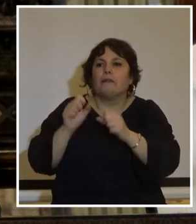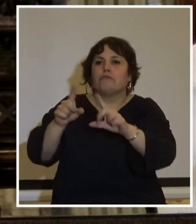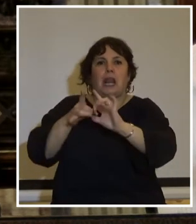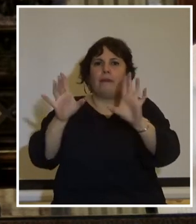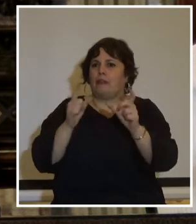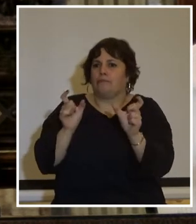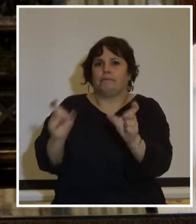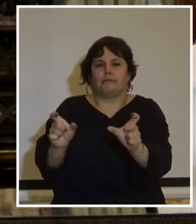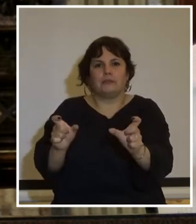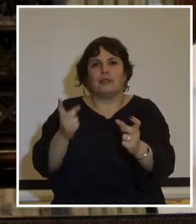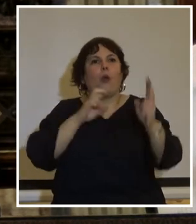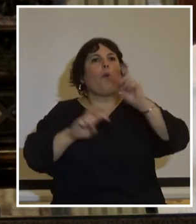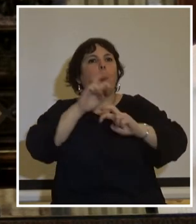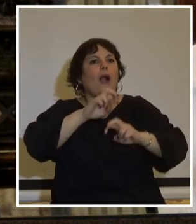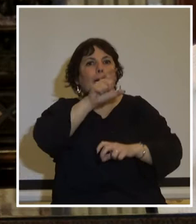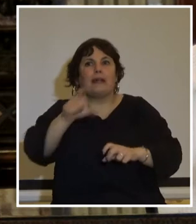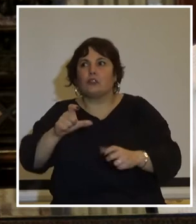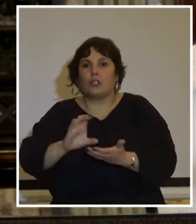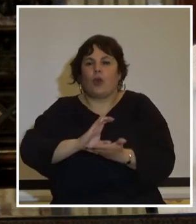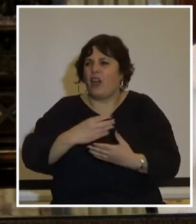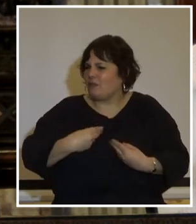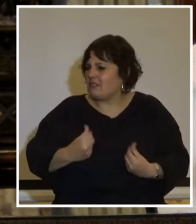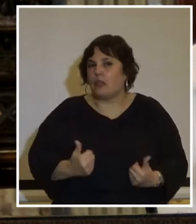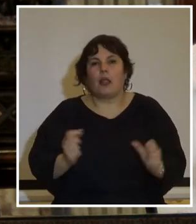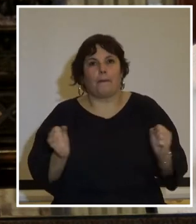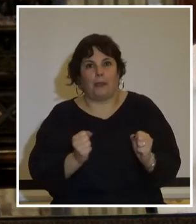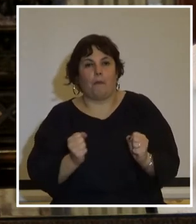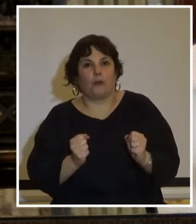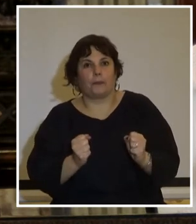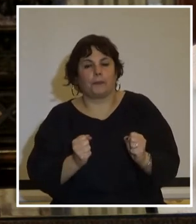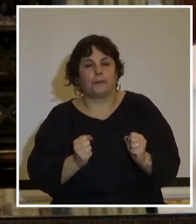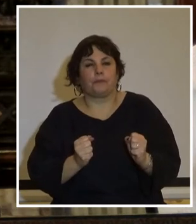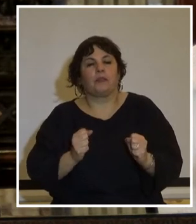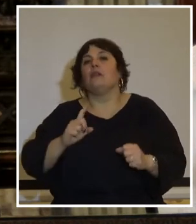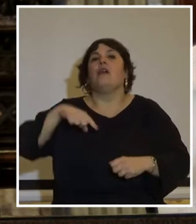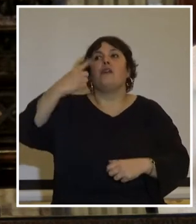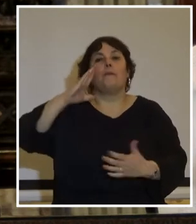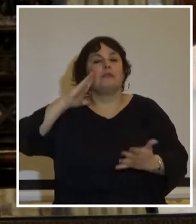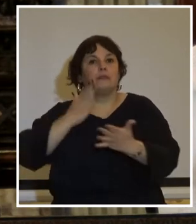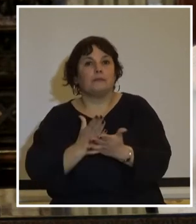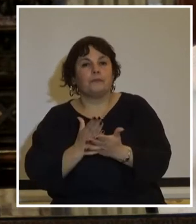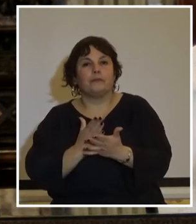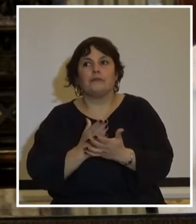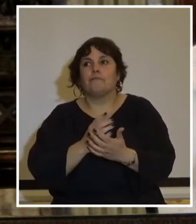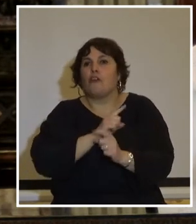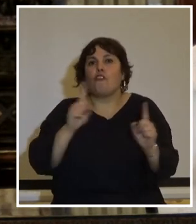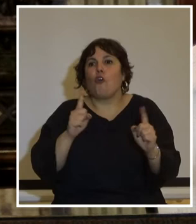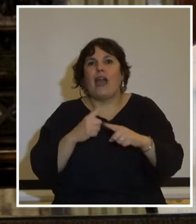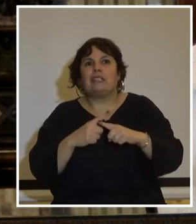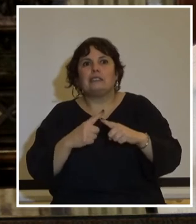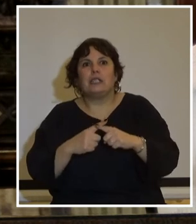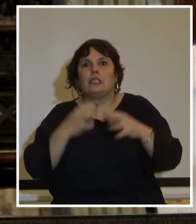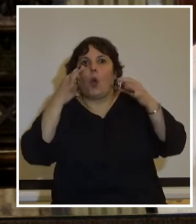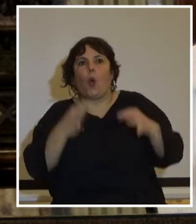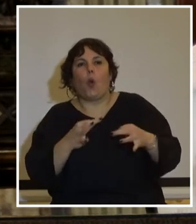libertad busca que los ciudadanos sientan temor luego de un golpe de Estado no existe la salvaguarda